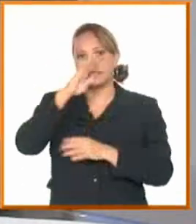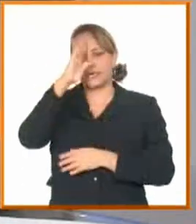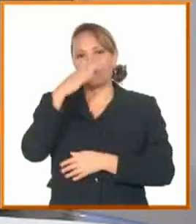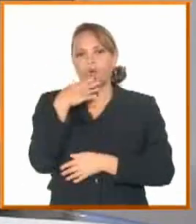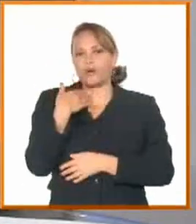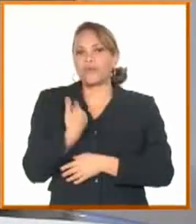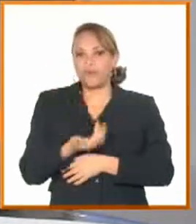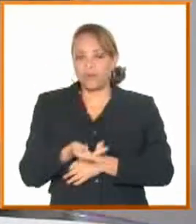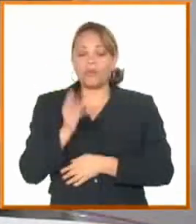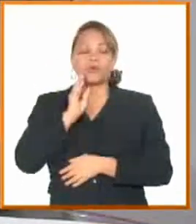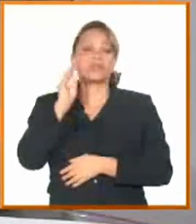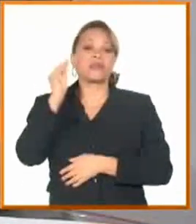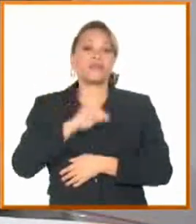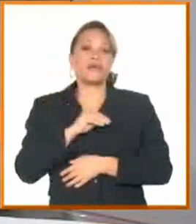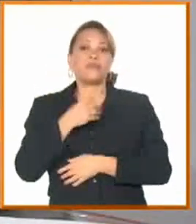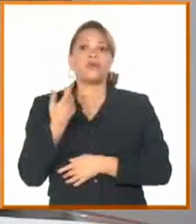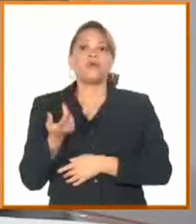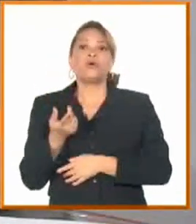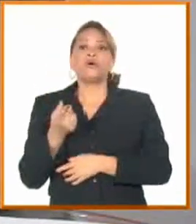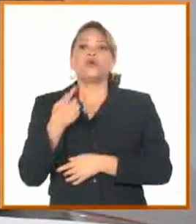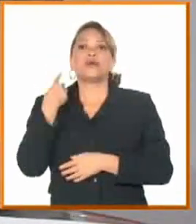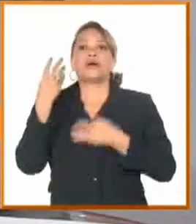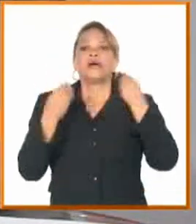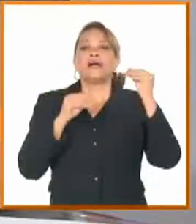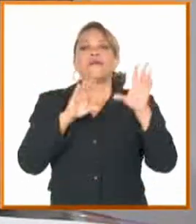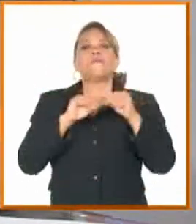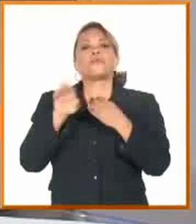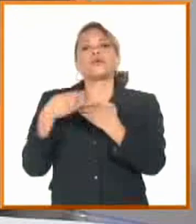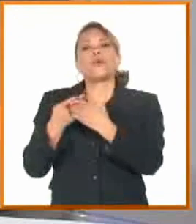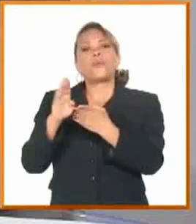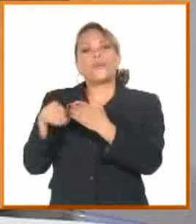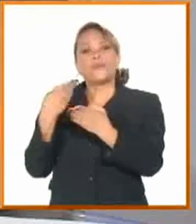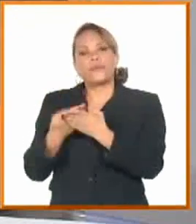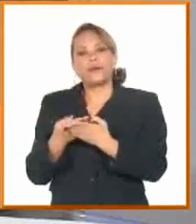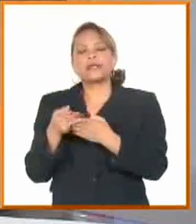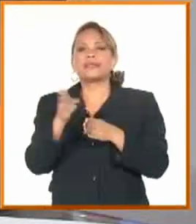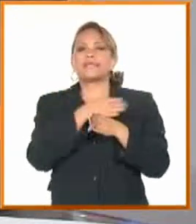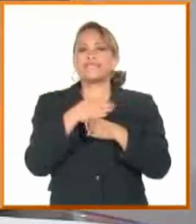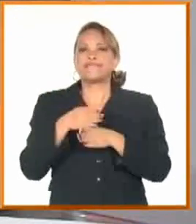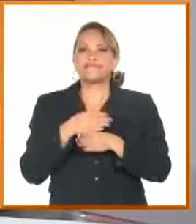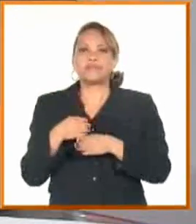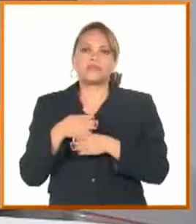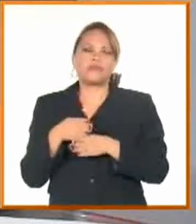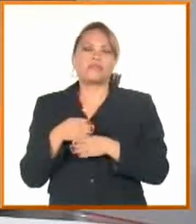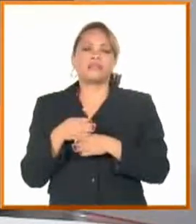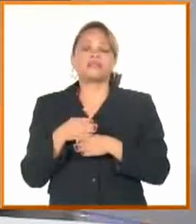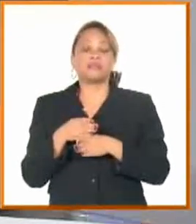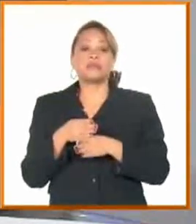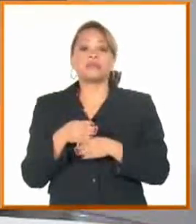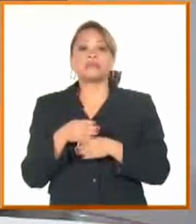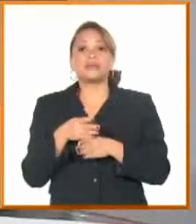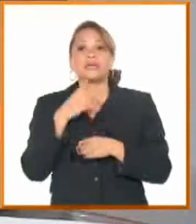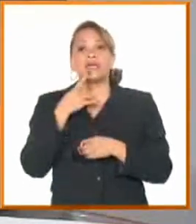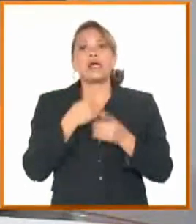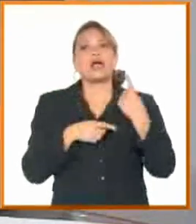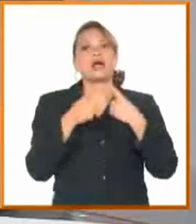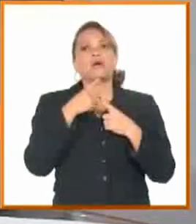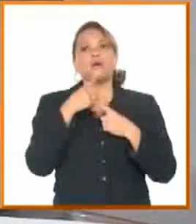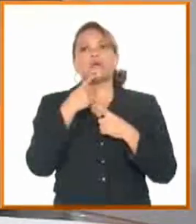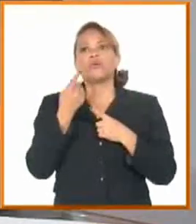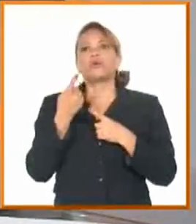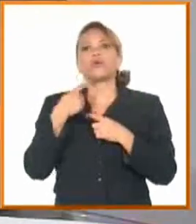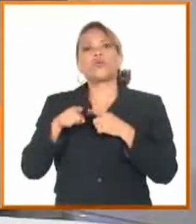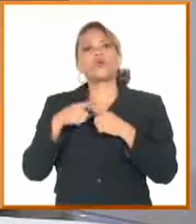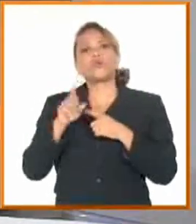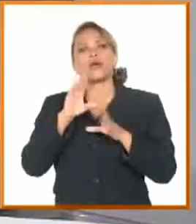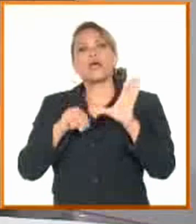Sabemos que hay muchas teorías, o sea, muchas propuestas, a veces que incluso son de corte neoliberal, algunos discursos que suenan bien